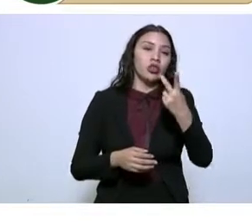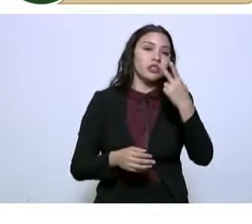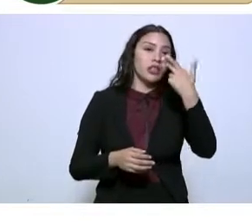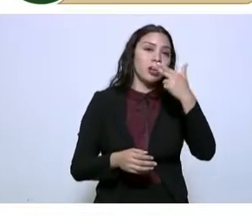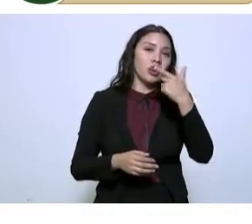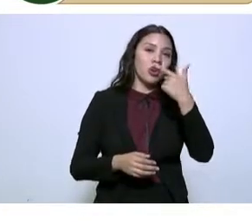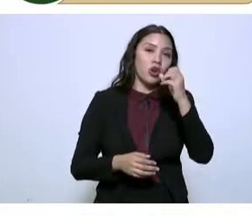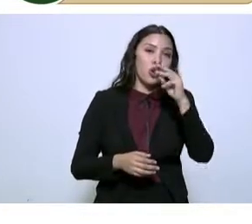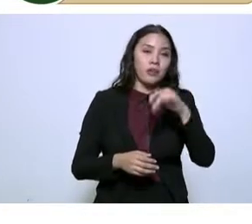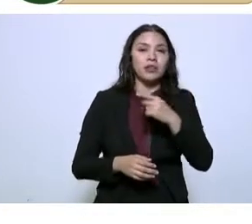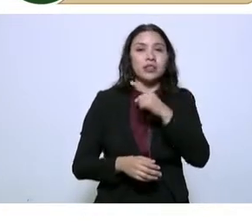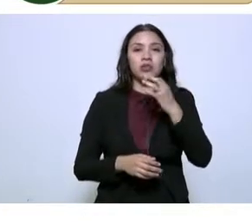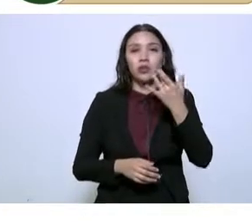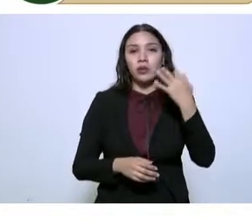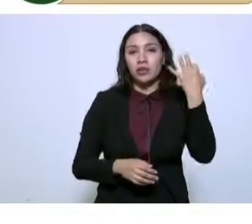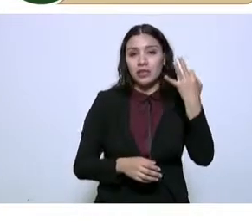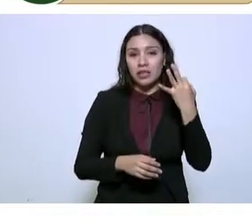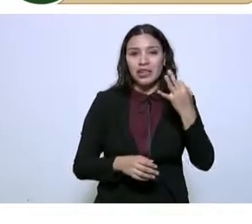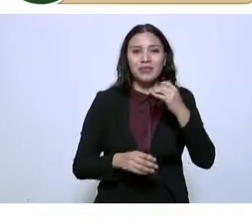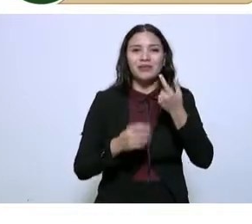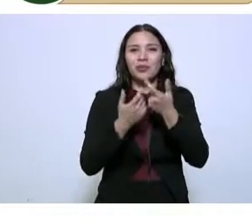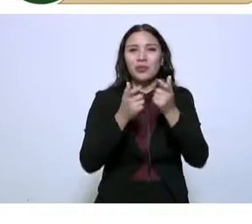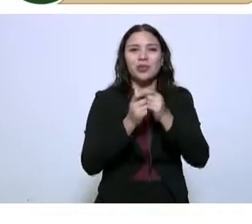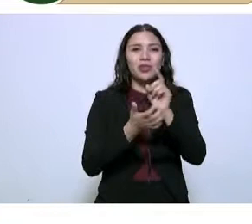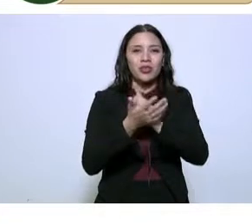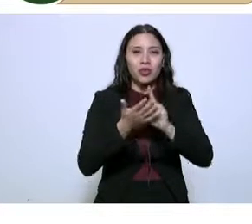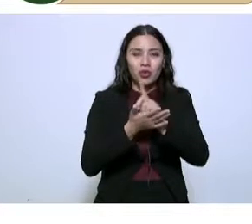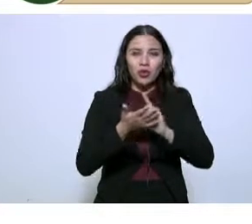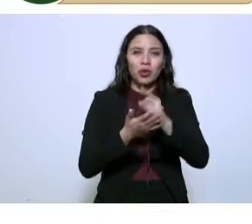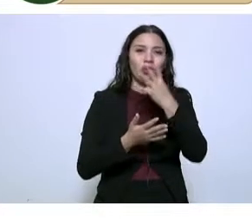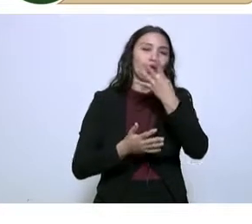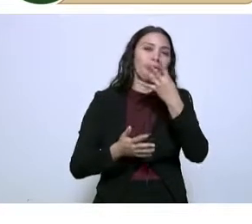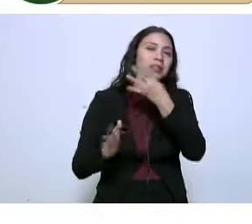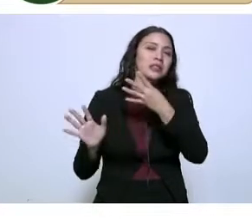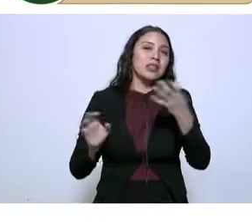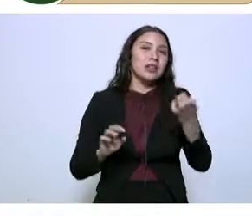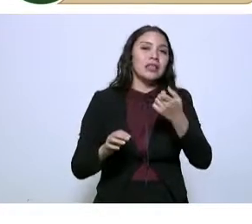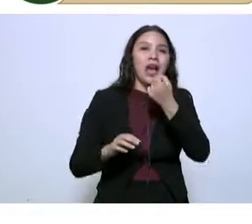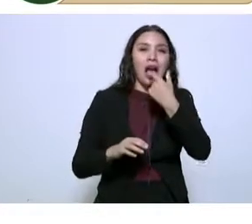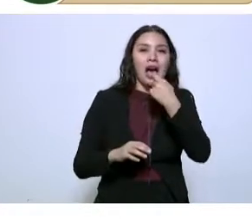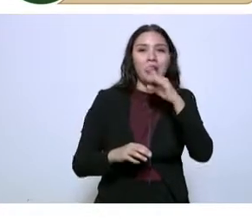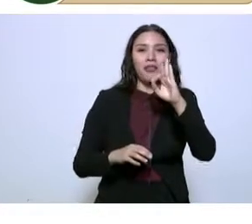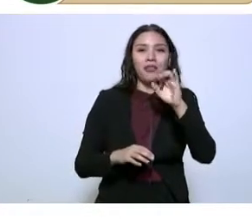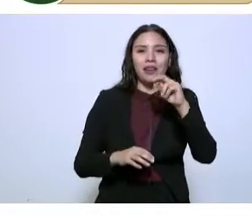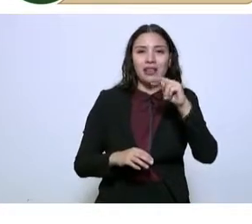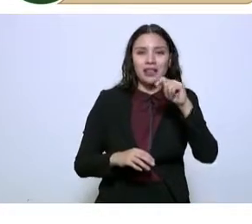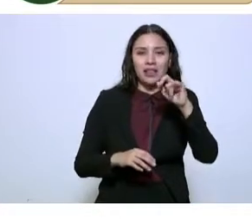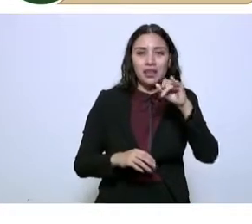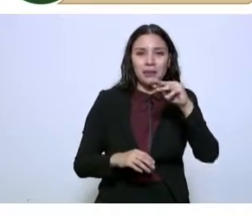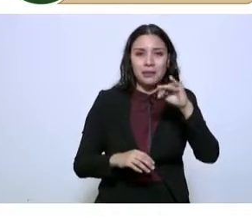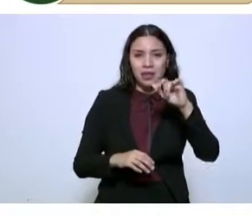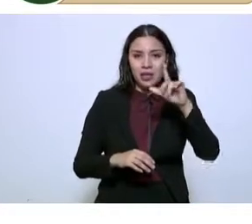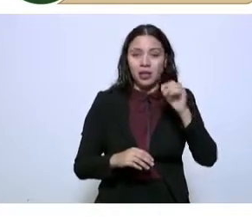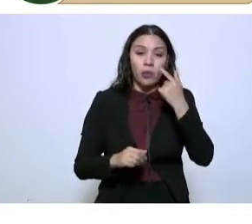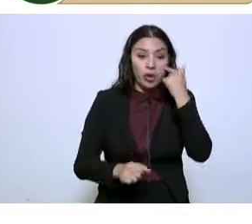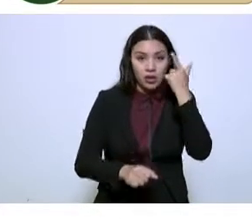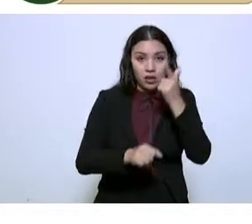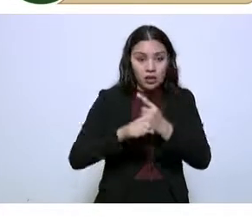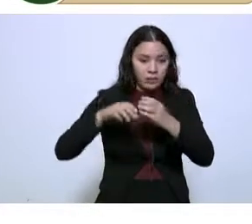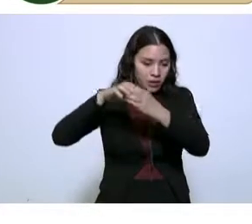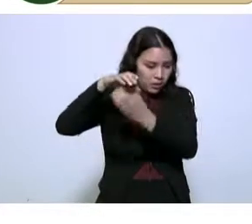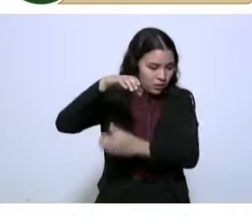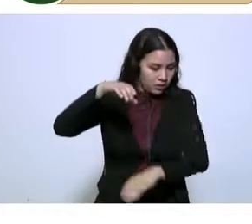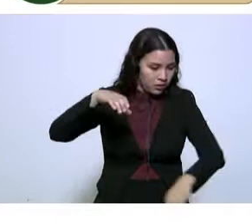153 kilogramos de metanfetaminas, 900 pastillas de fentanilo. Hemos localizado un túnel, un